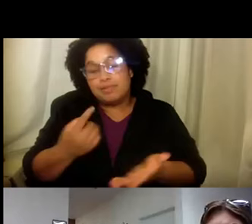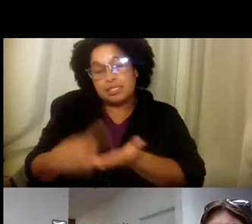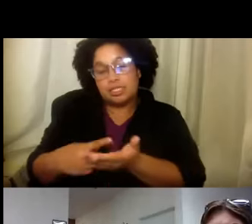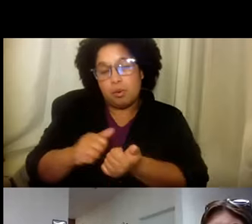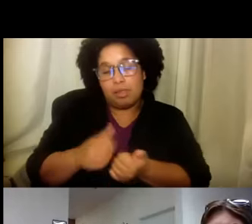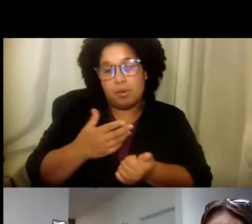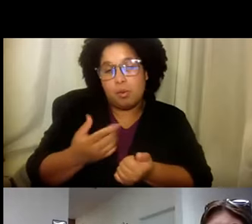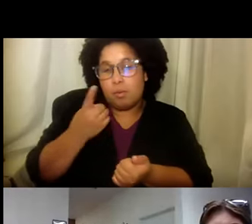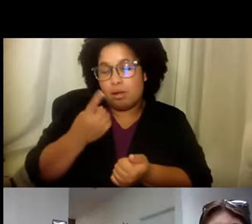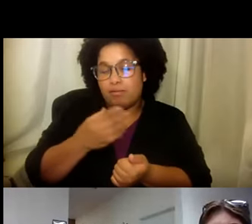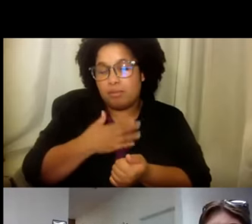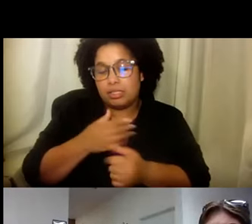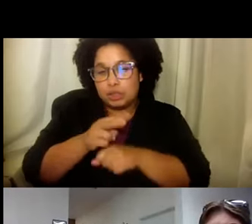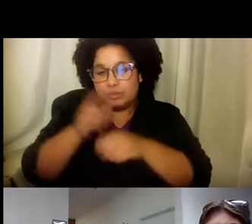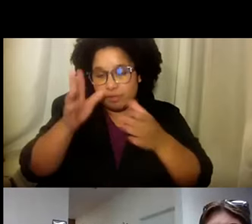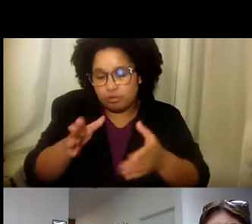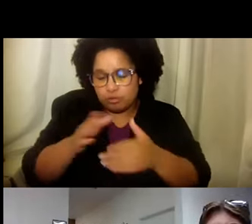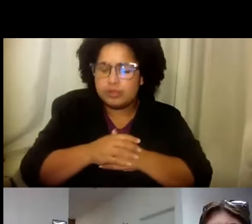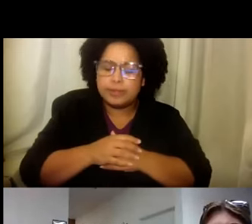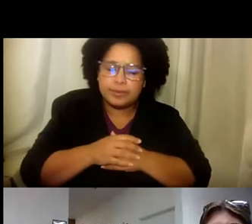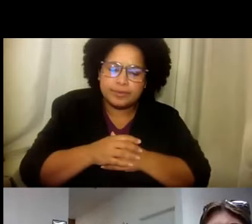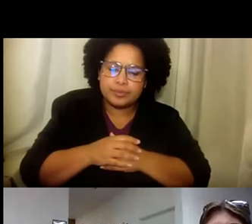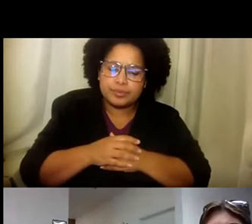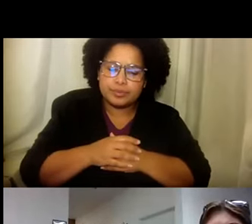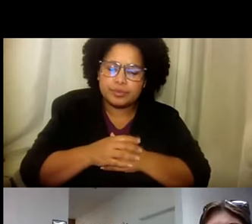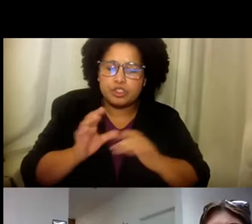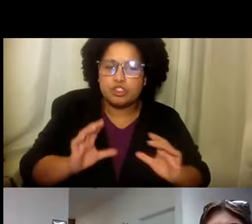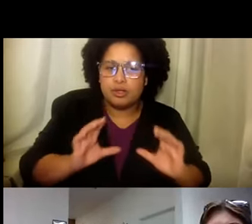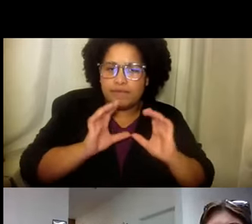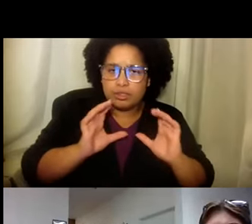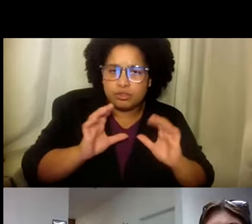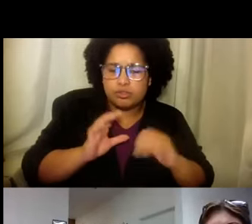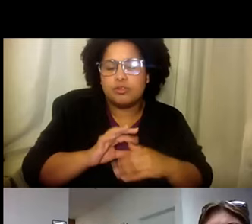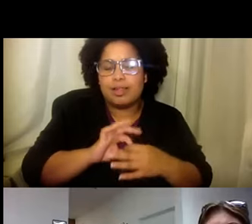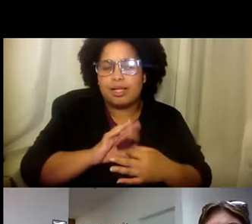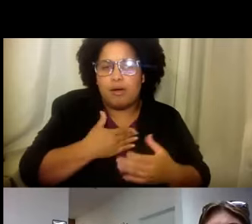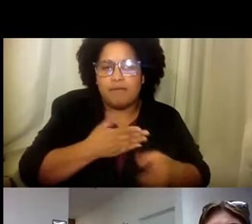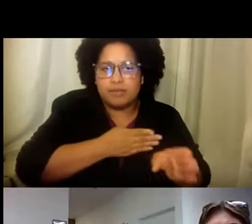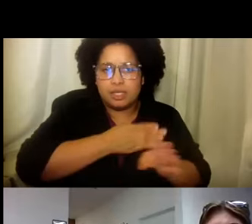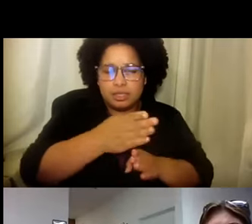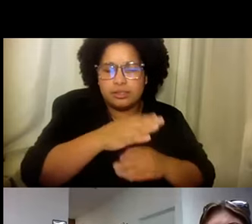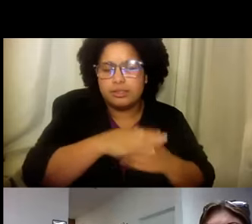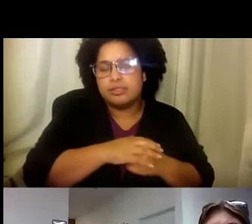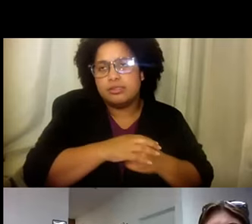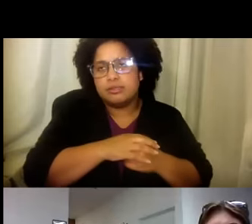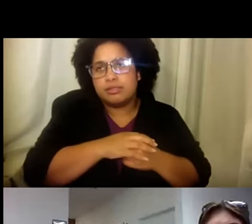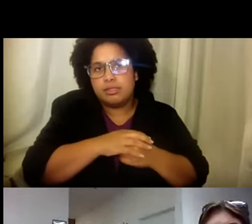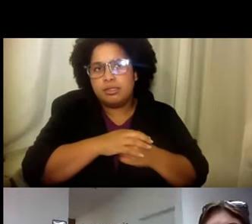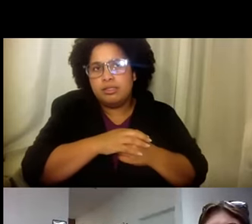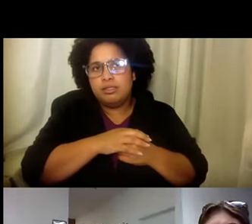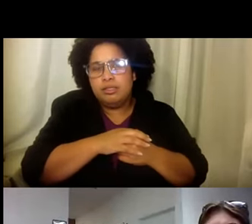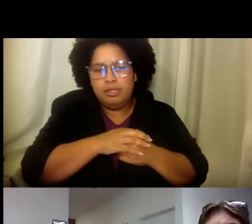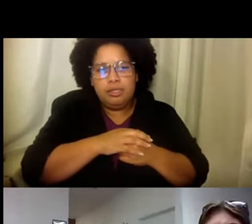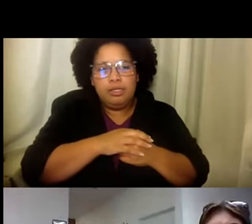Bueno. De hecho. Es algo. Con la cual. De la cual. he. Hablado. Con mis supervisores. Es certificación. ¿Verdad? Para nuestro campo. Para